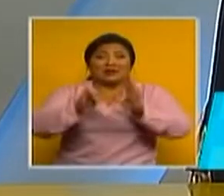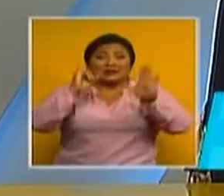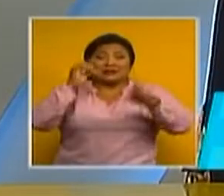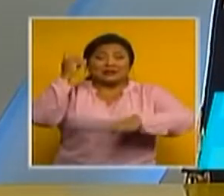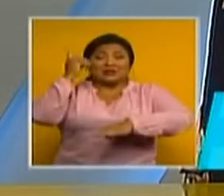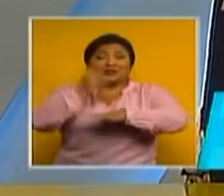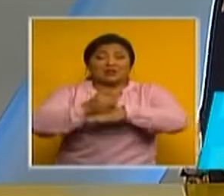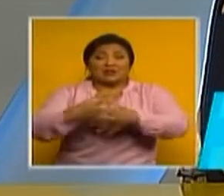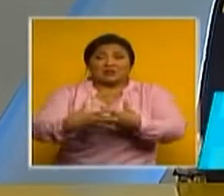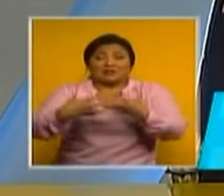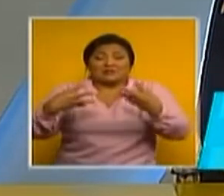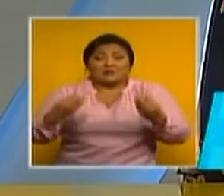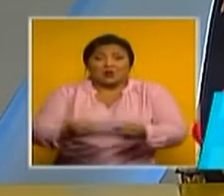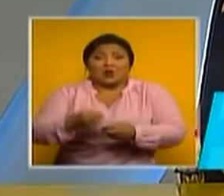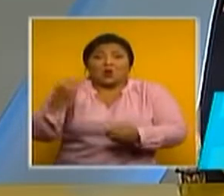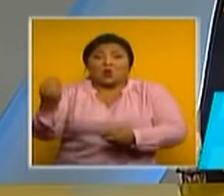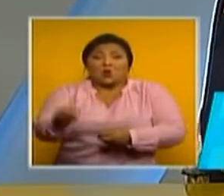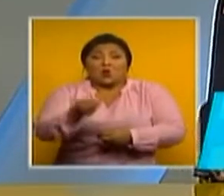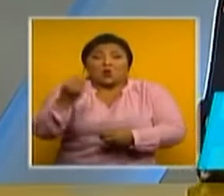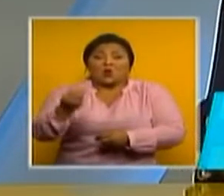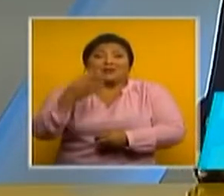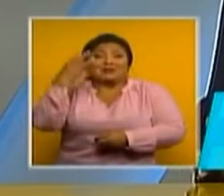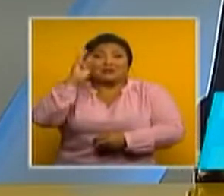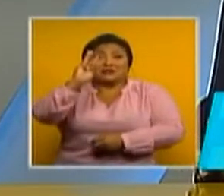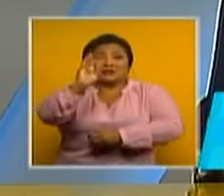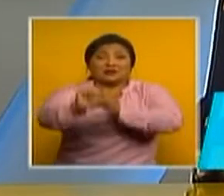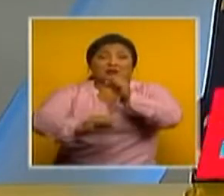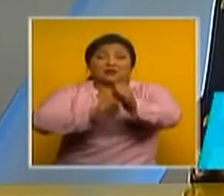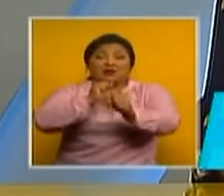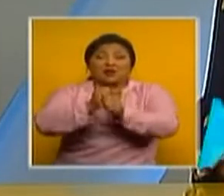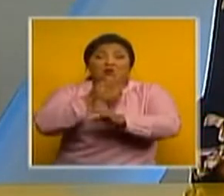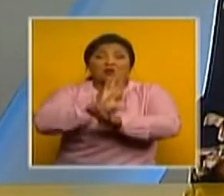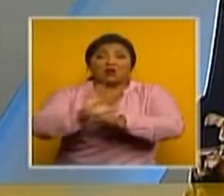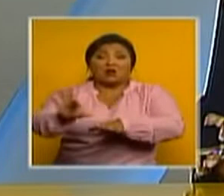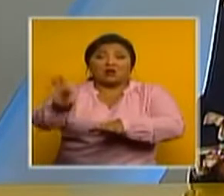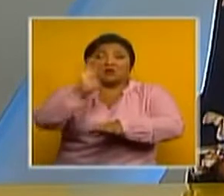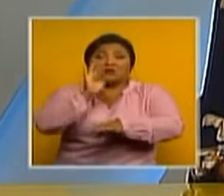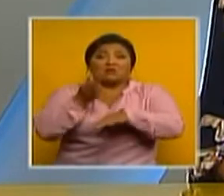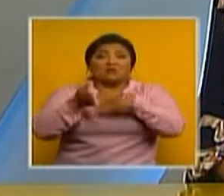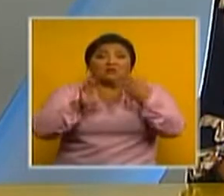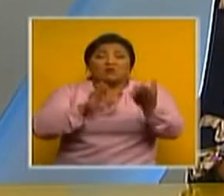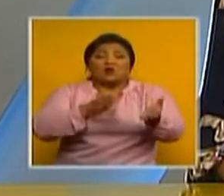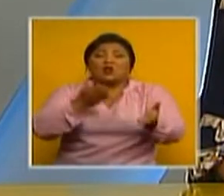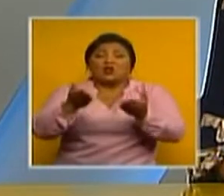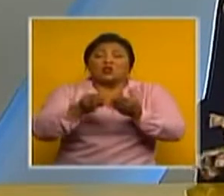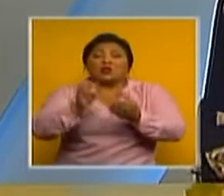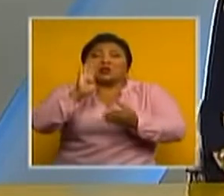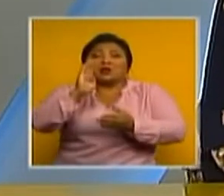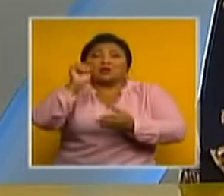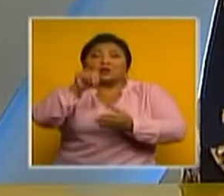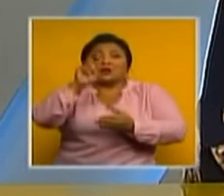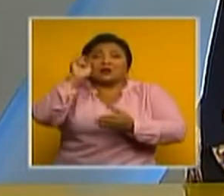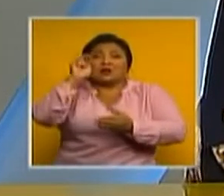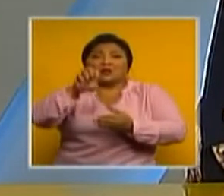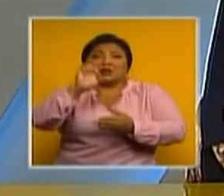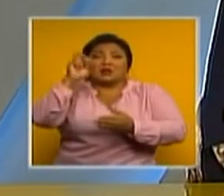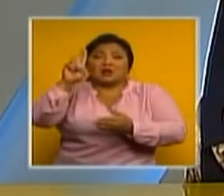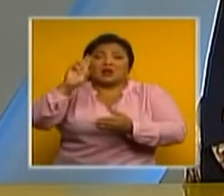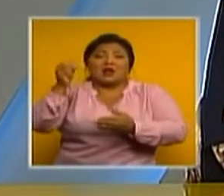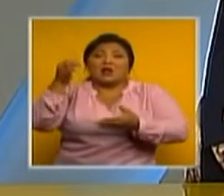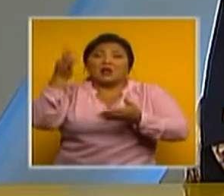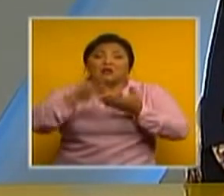días de desaparecido, un adolescente de 16 años fue hallado sin vida en una bananera en el cantón Guavo,